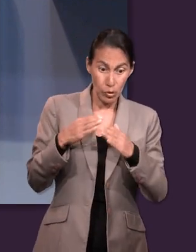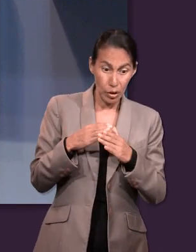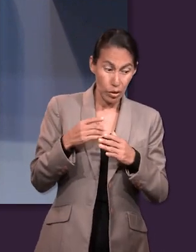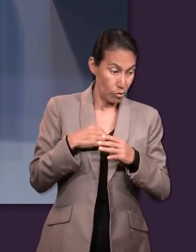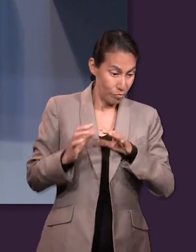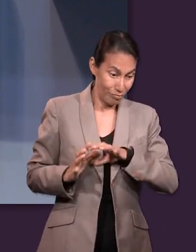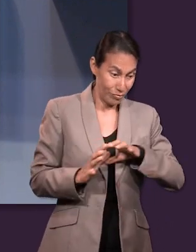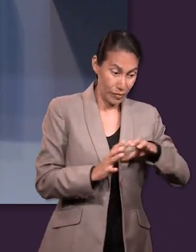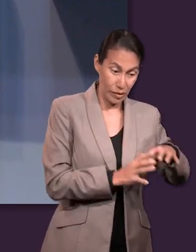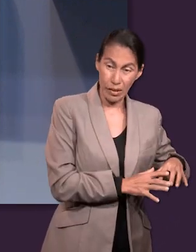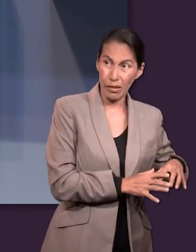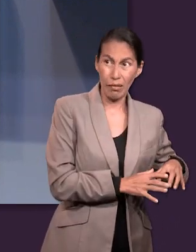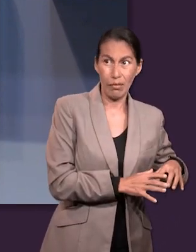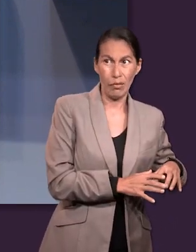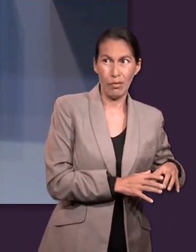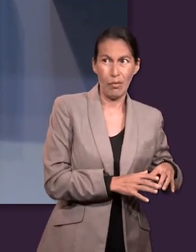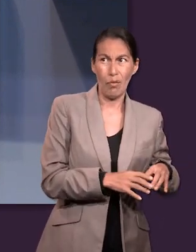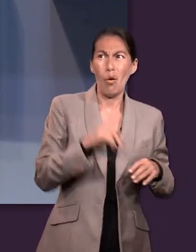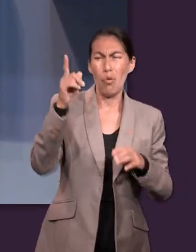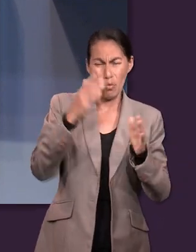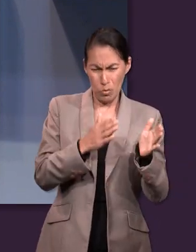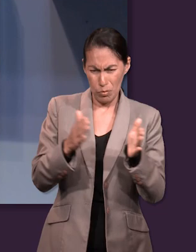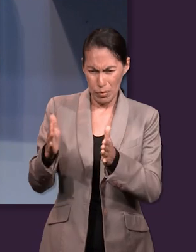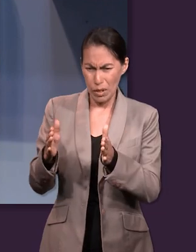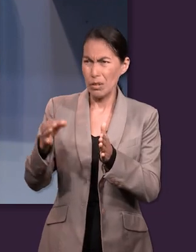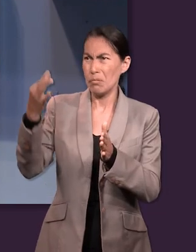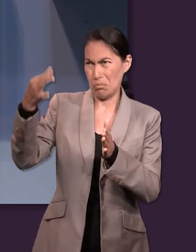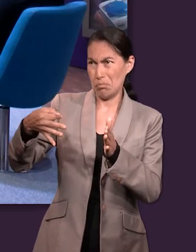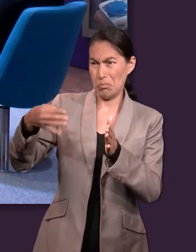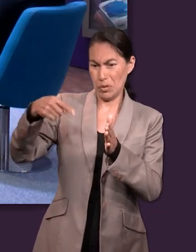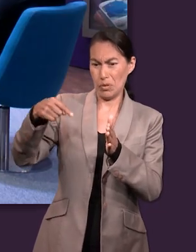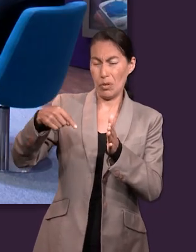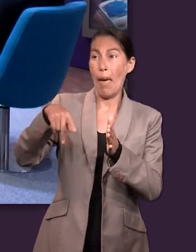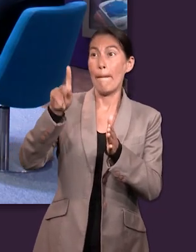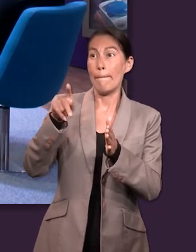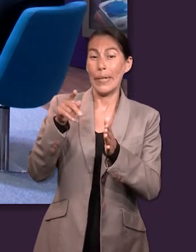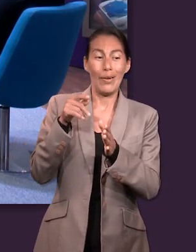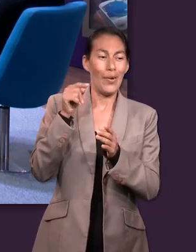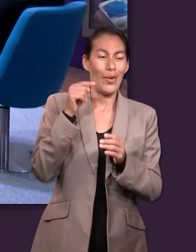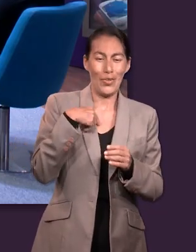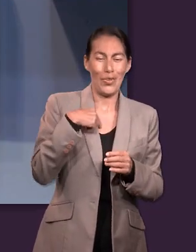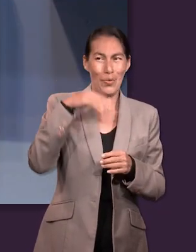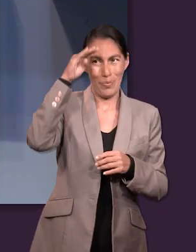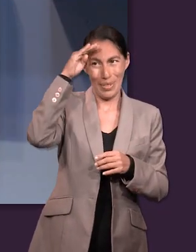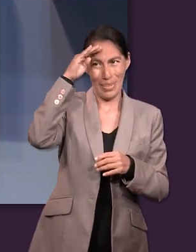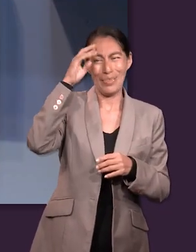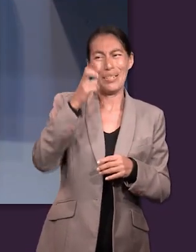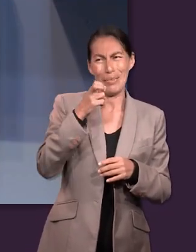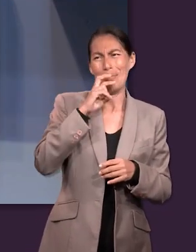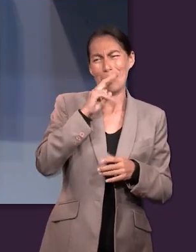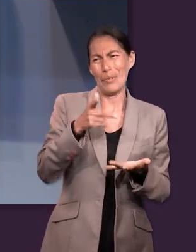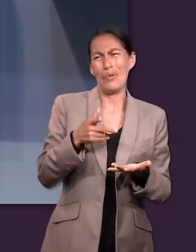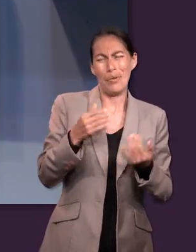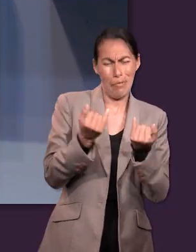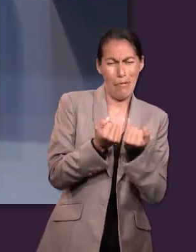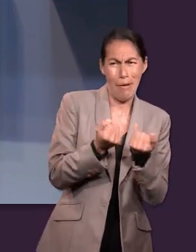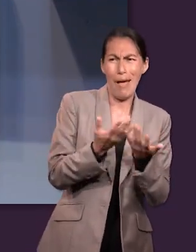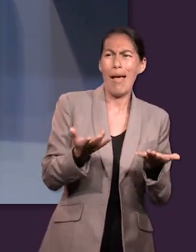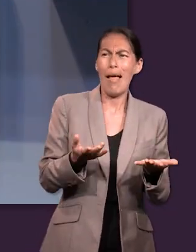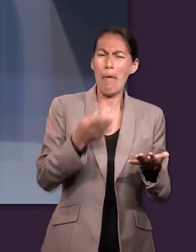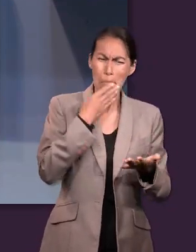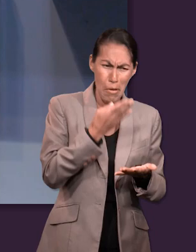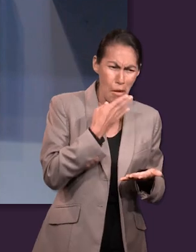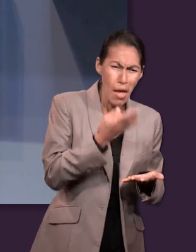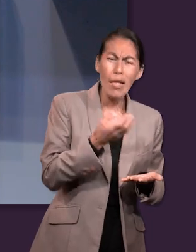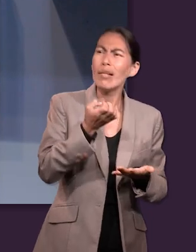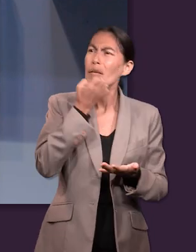Tú tienes estos planes, pero mira, esto está más cerca y me queda un poquito mejor. Y mira, a mi familia también le va a hacer bien, y también a los niños, y también a